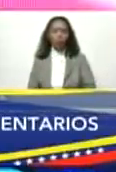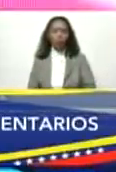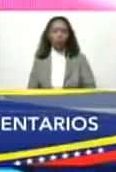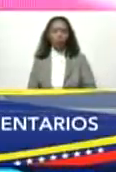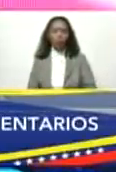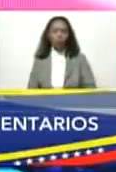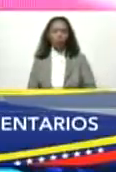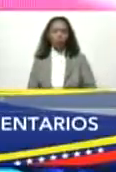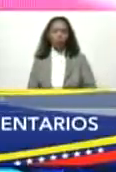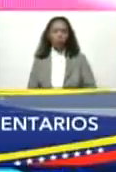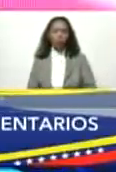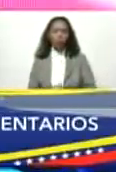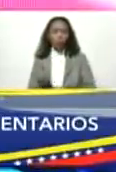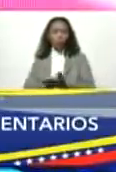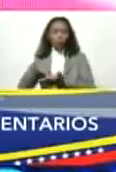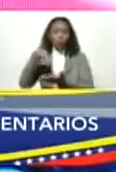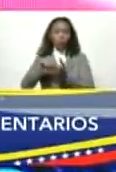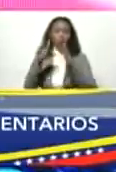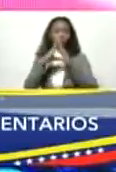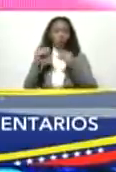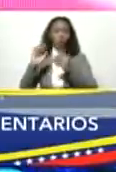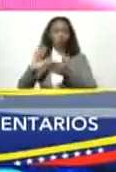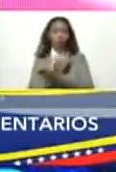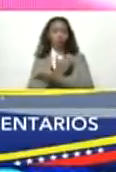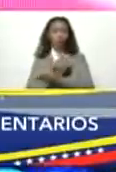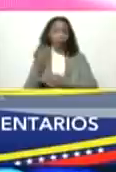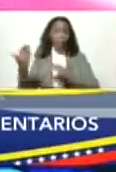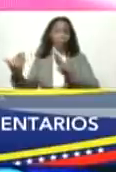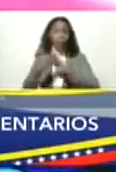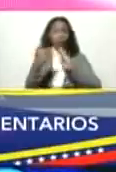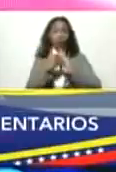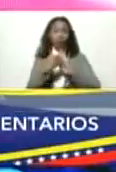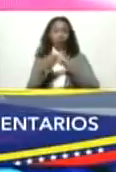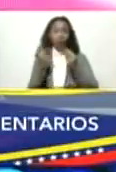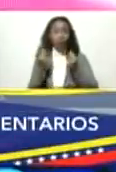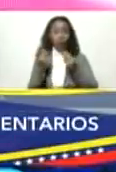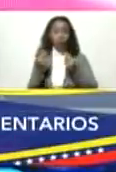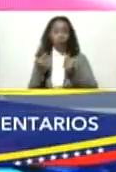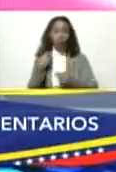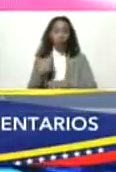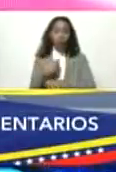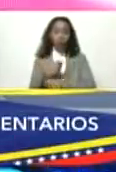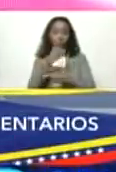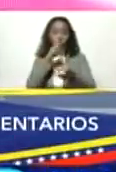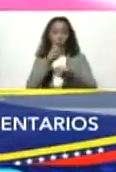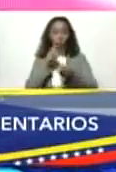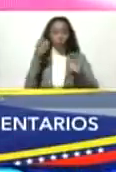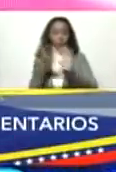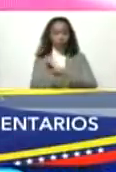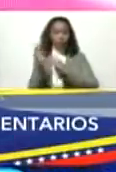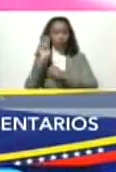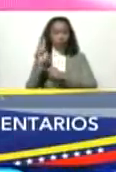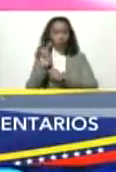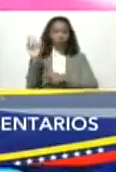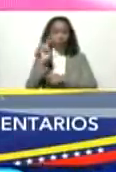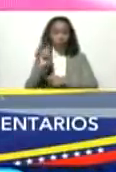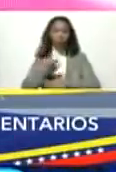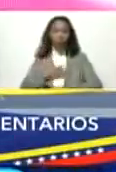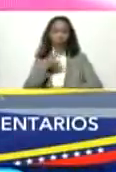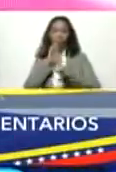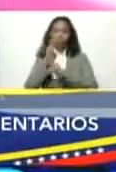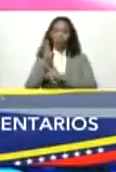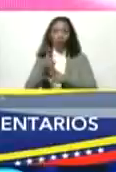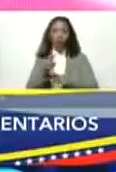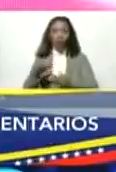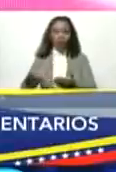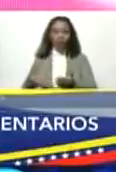si se levantaran todas las sanciones monetarias financieras y bancarias sobre Venezuela Venezuela respondería